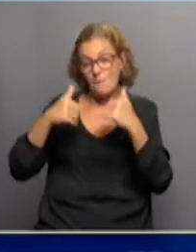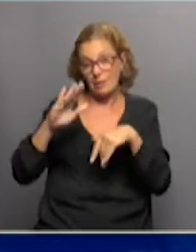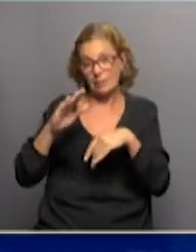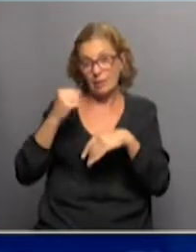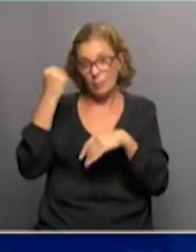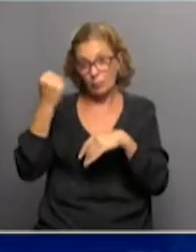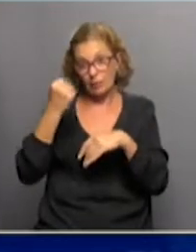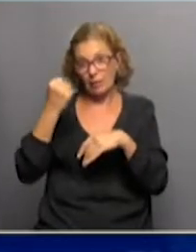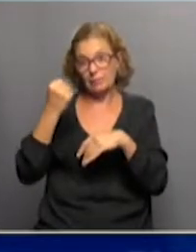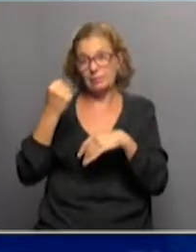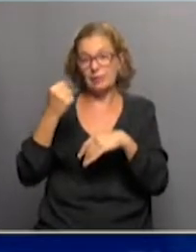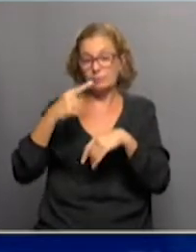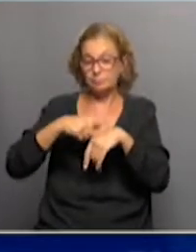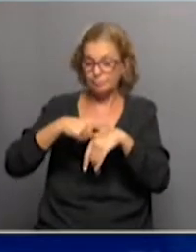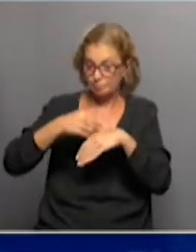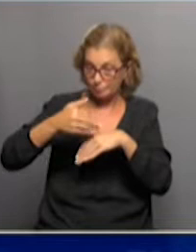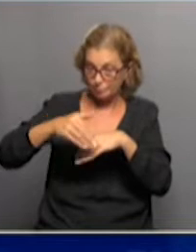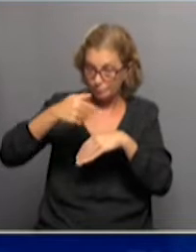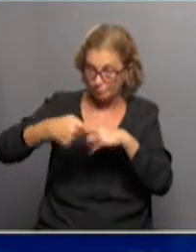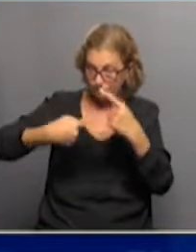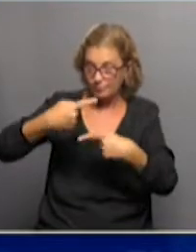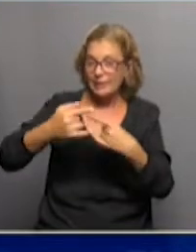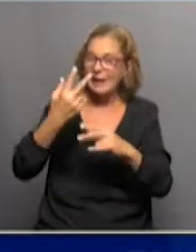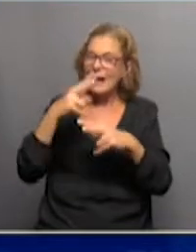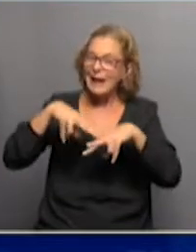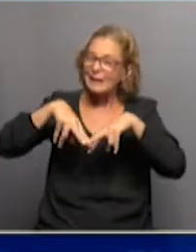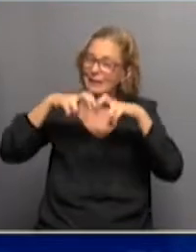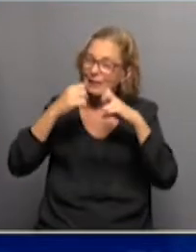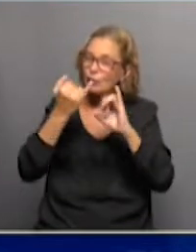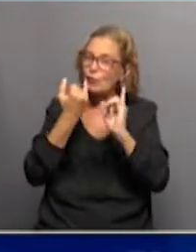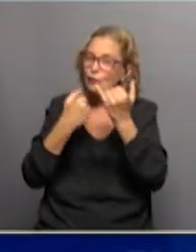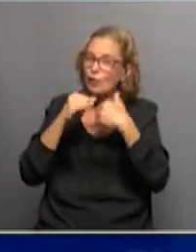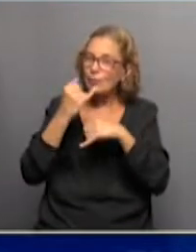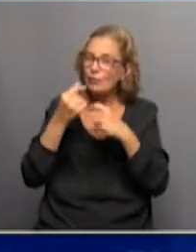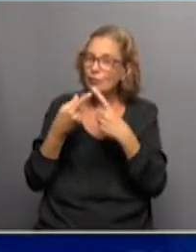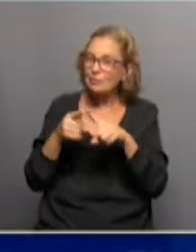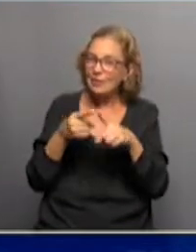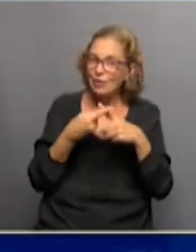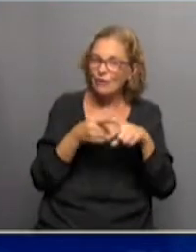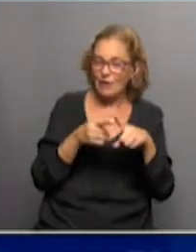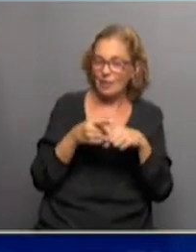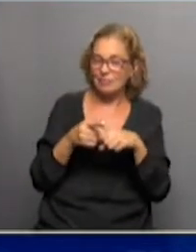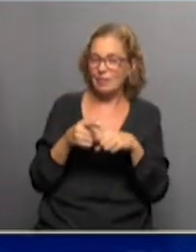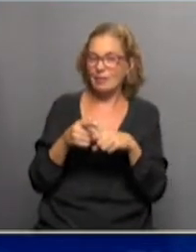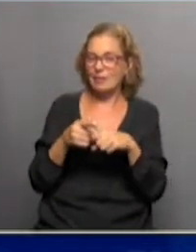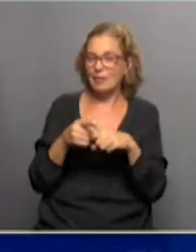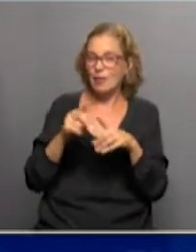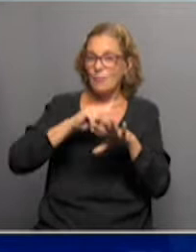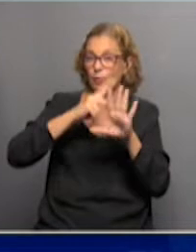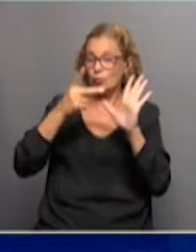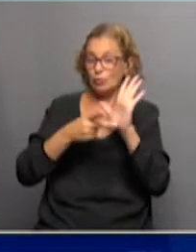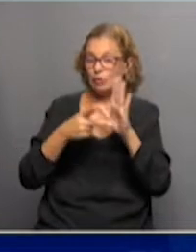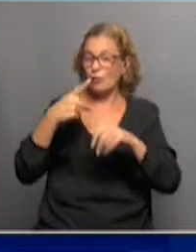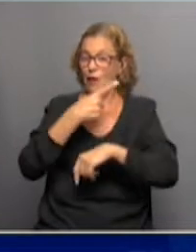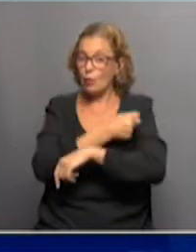seguidas en el tiempo, ir analizando la información que iba surgiendo de los diferentes proyectos de